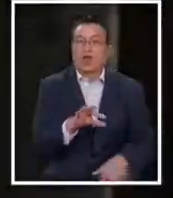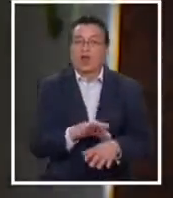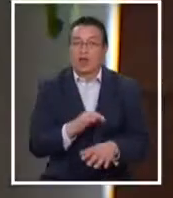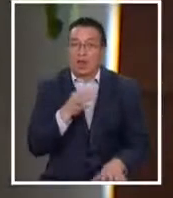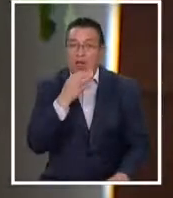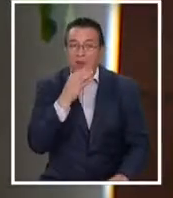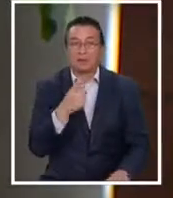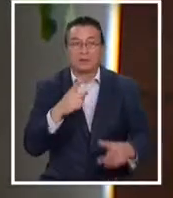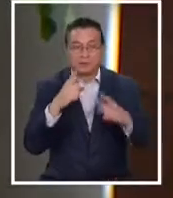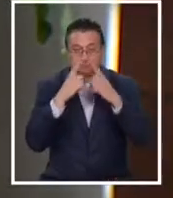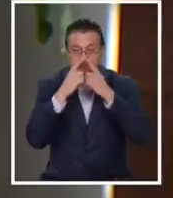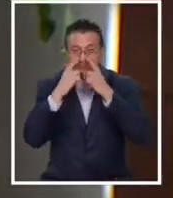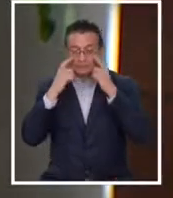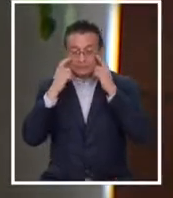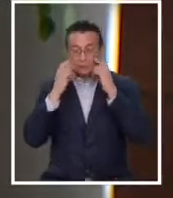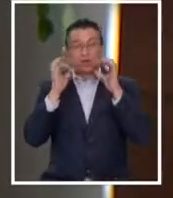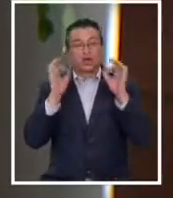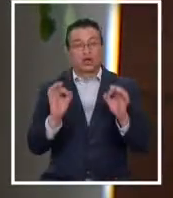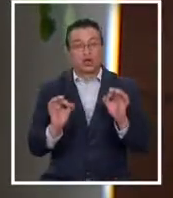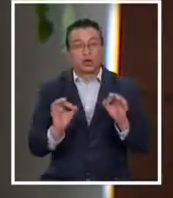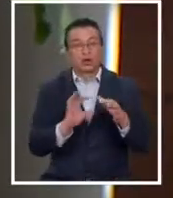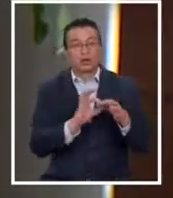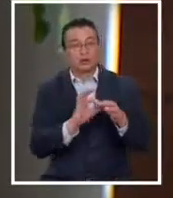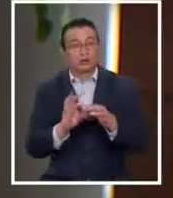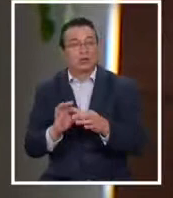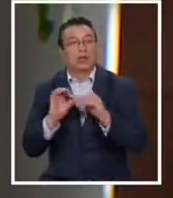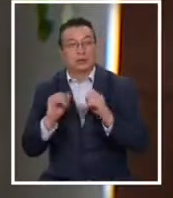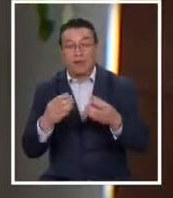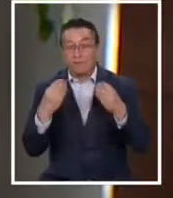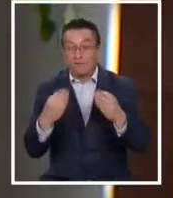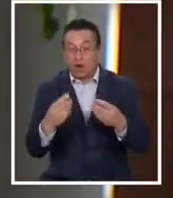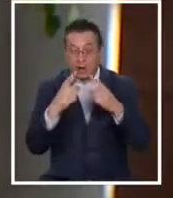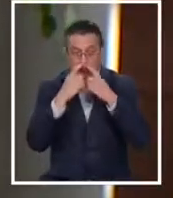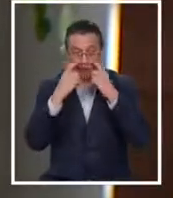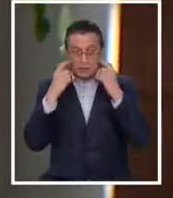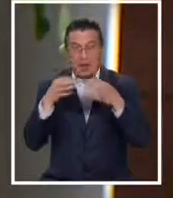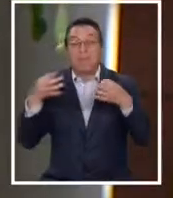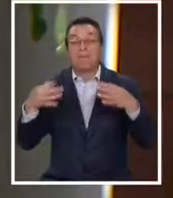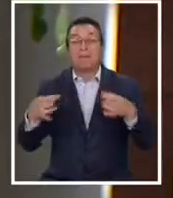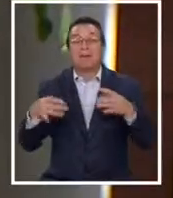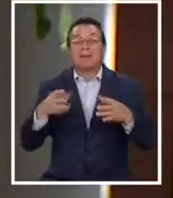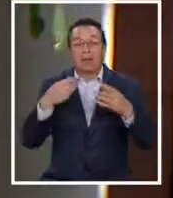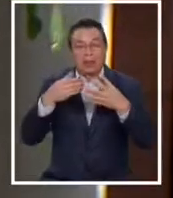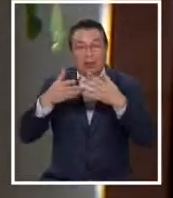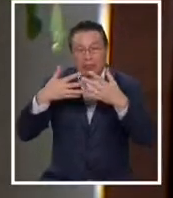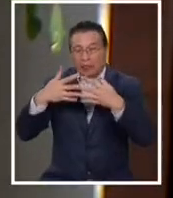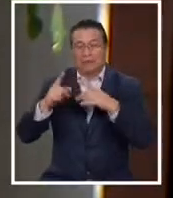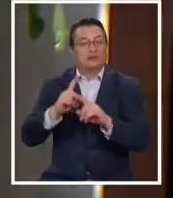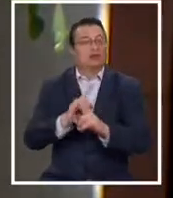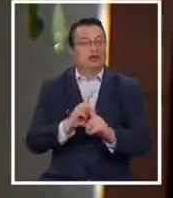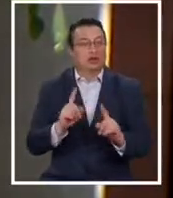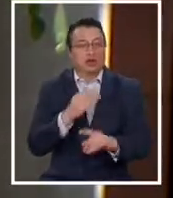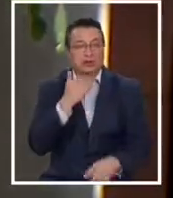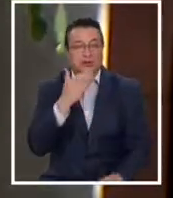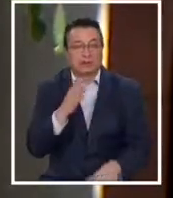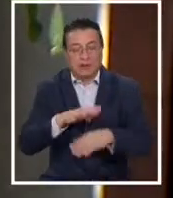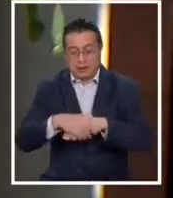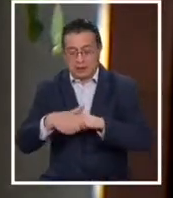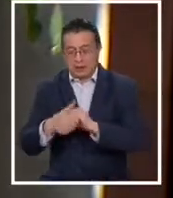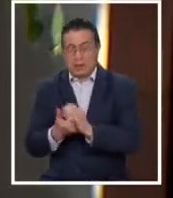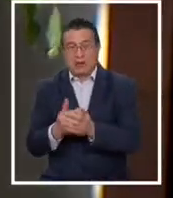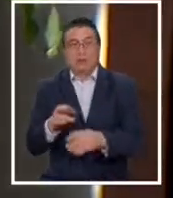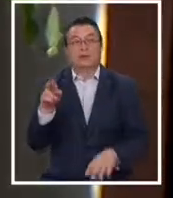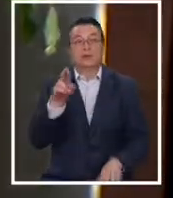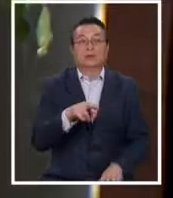Usar una mascarilla correctamente y una mascarilla buena, no esas plásticas transparentes que no sirven. Lavarse las manos